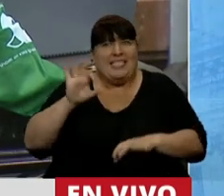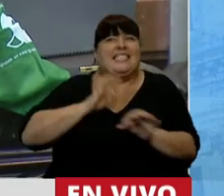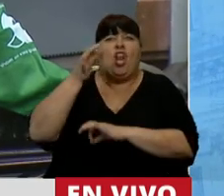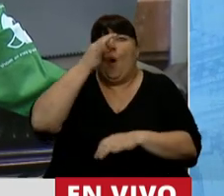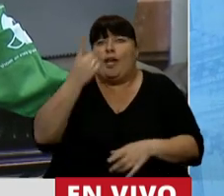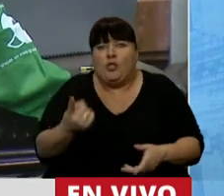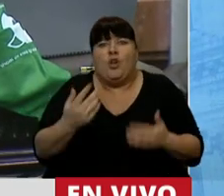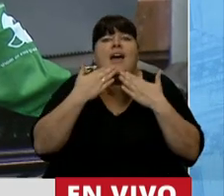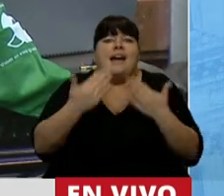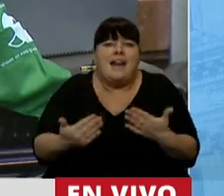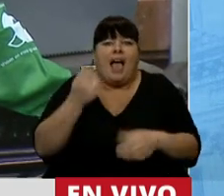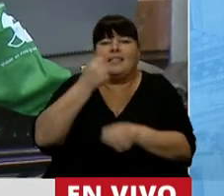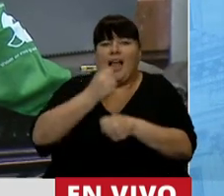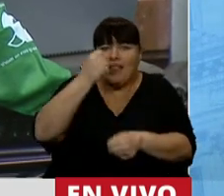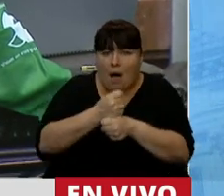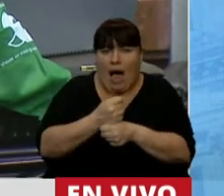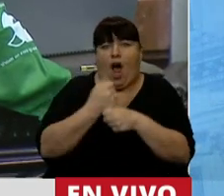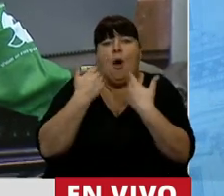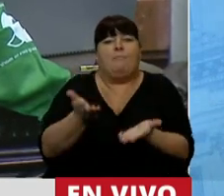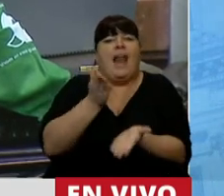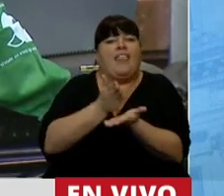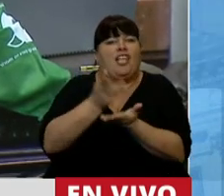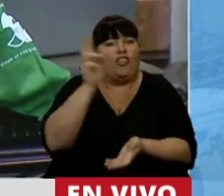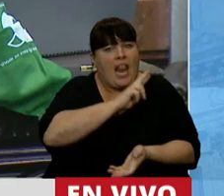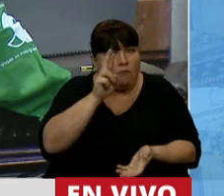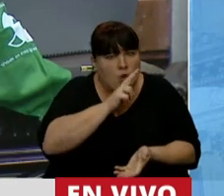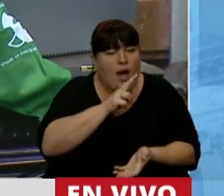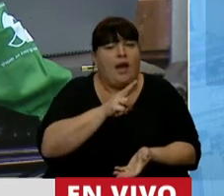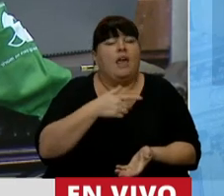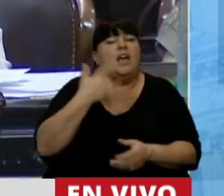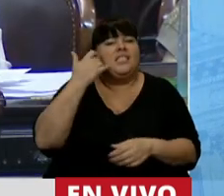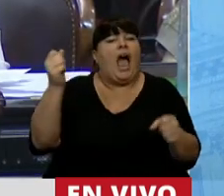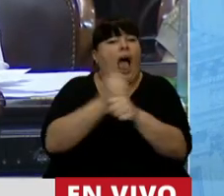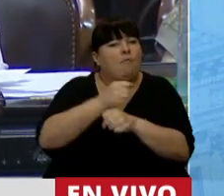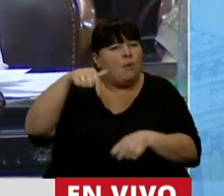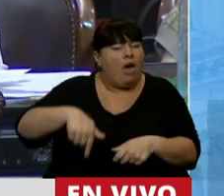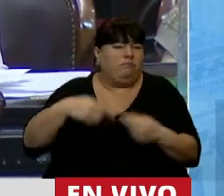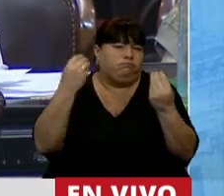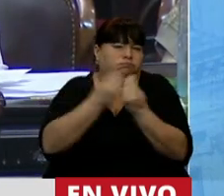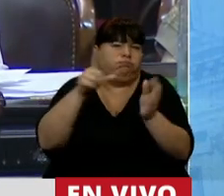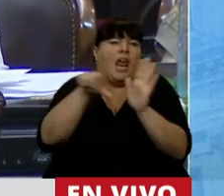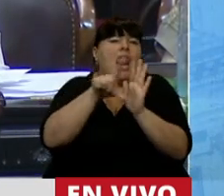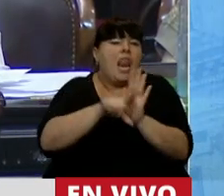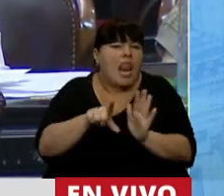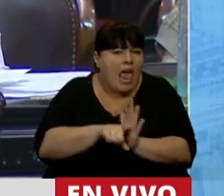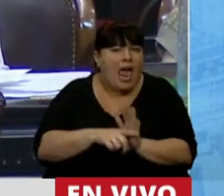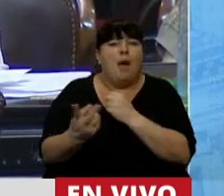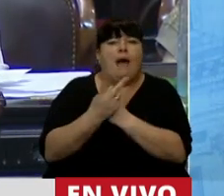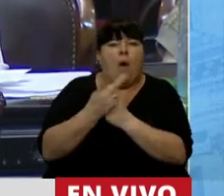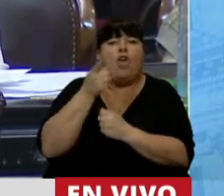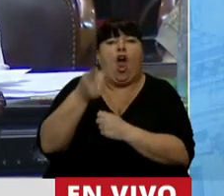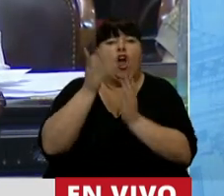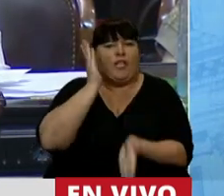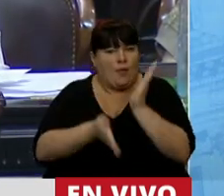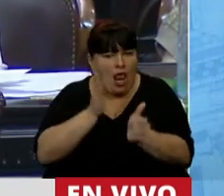XXI y gracias al trabajo en voz de los derechos de las mujeres, hemos sancionado aquí cantidad de leyes que nos protegen de la